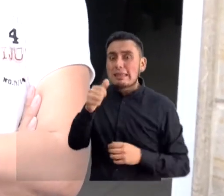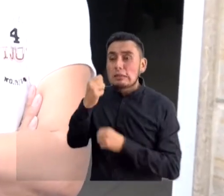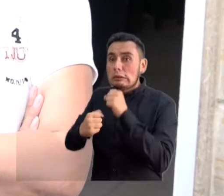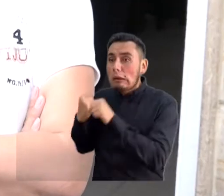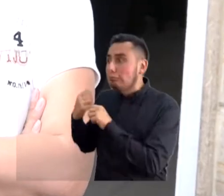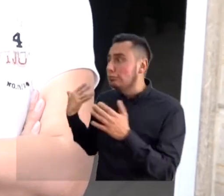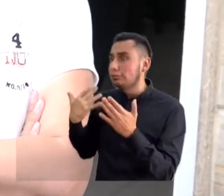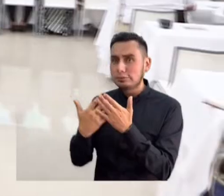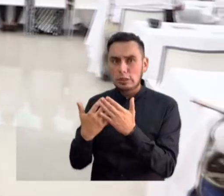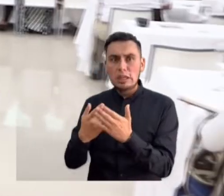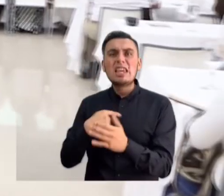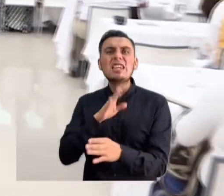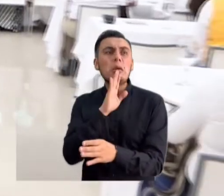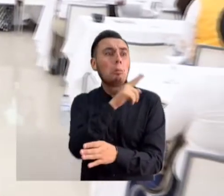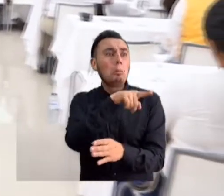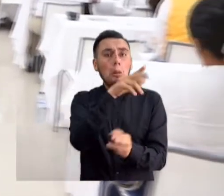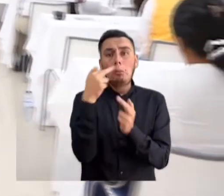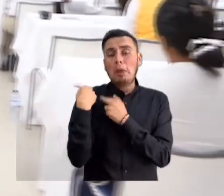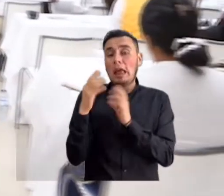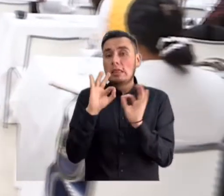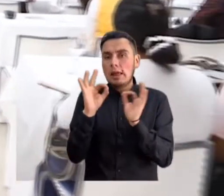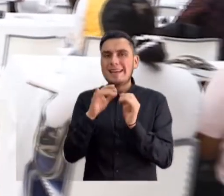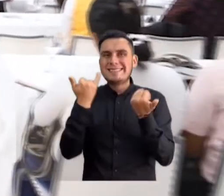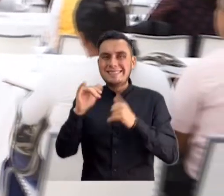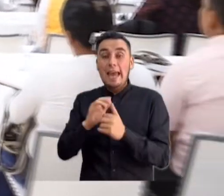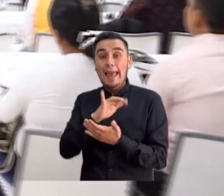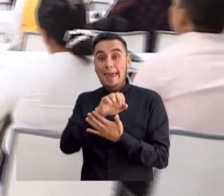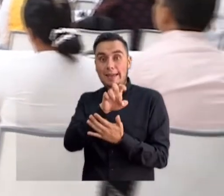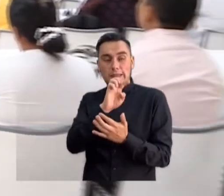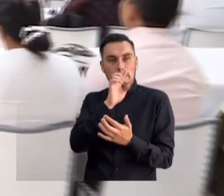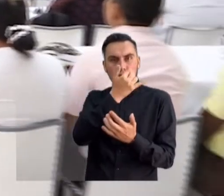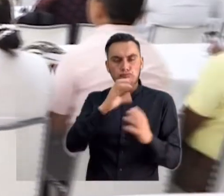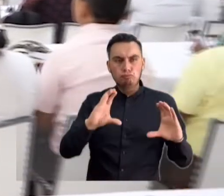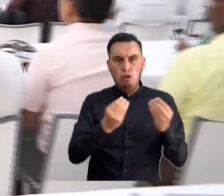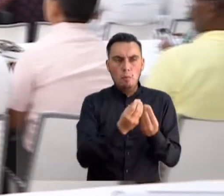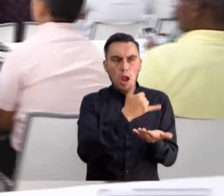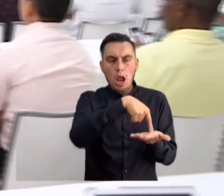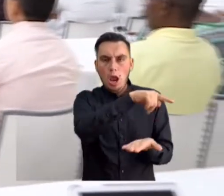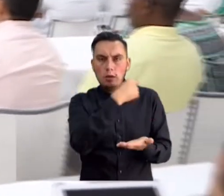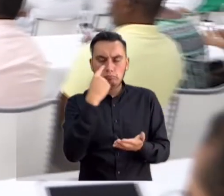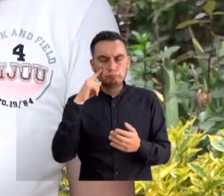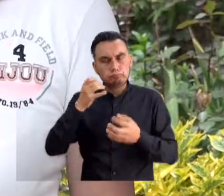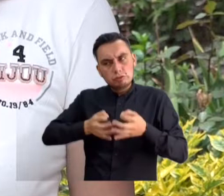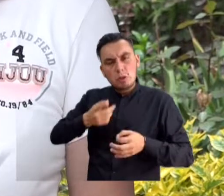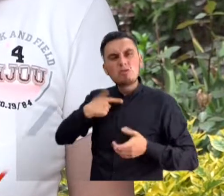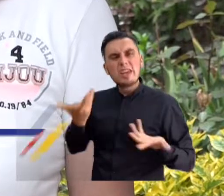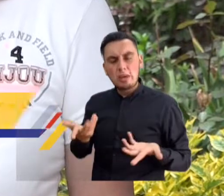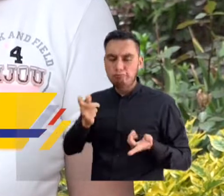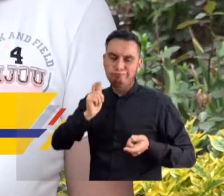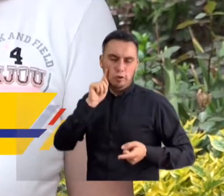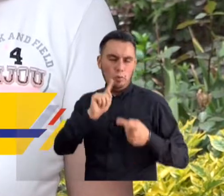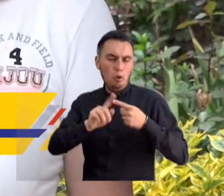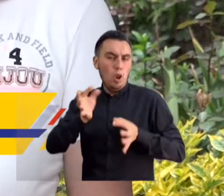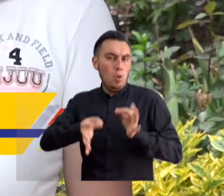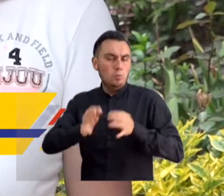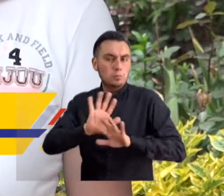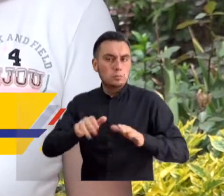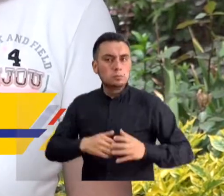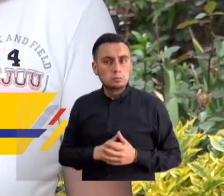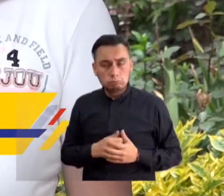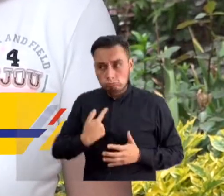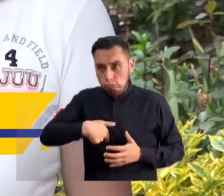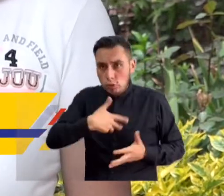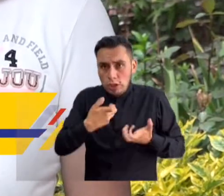cargos y los casos llegaron a la JEP donde solo esperan justicia. Nosotros venimos trabajando en estos 13